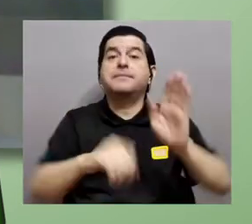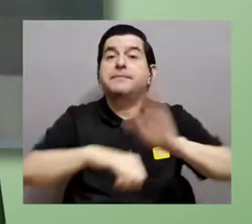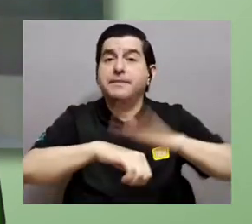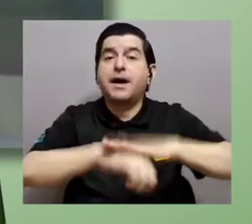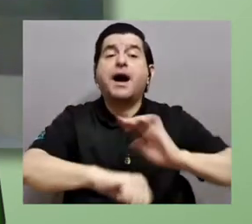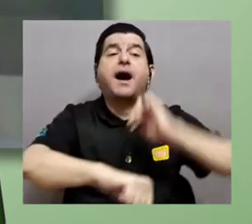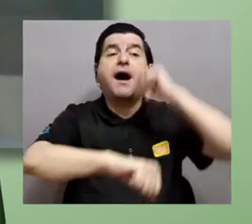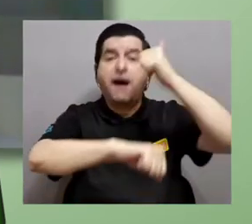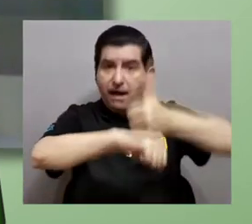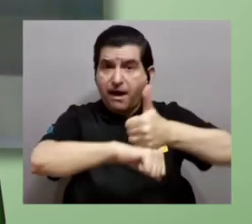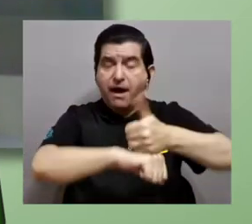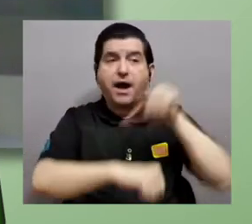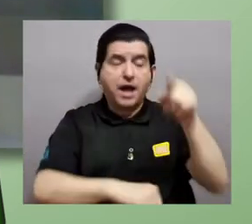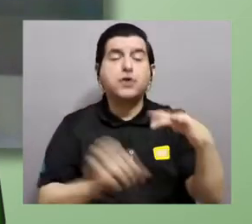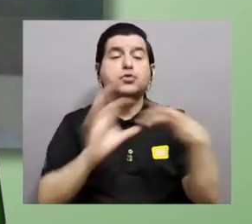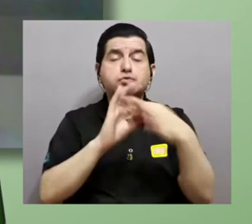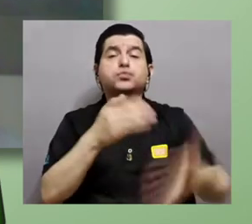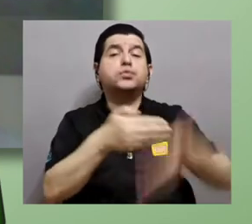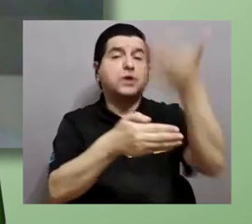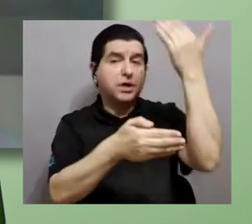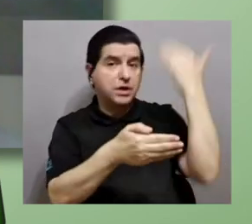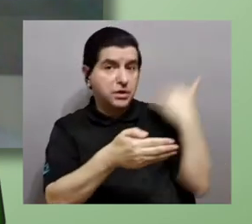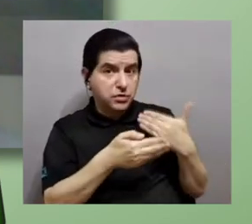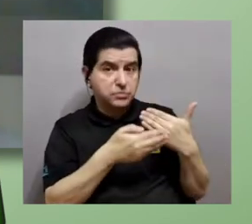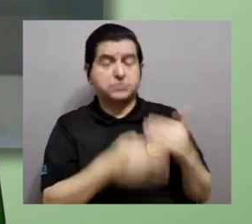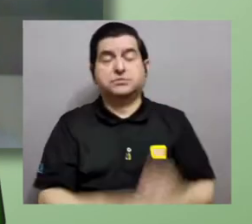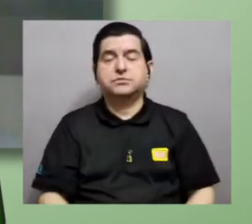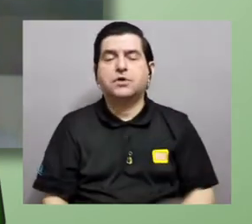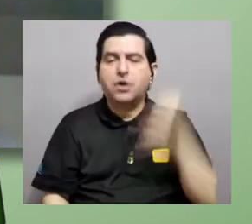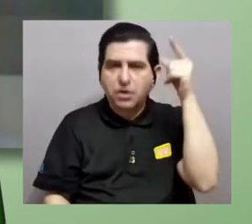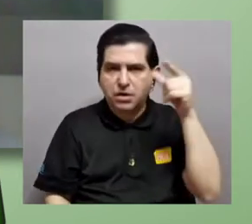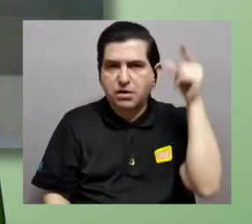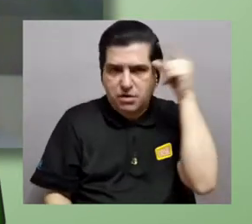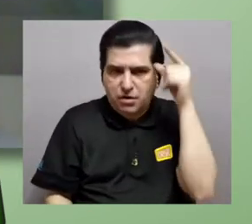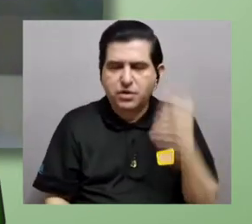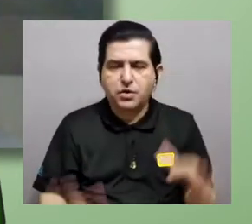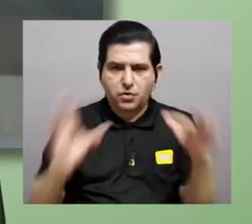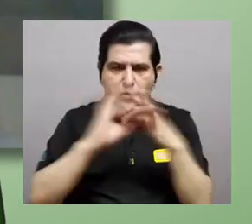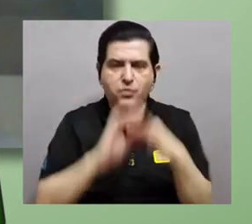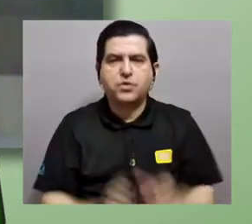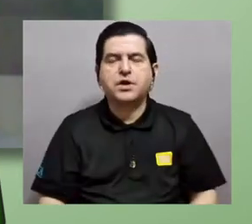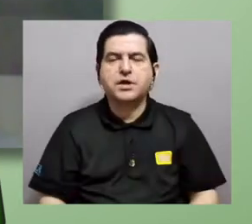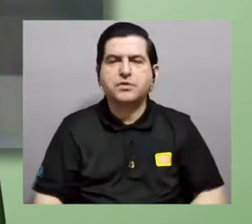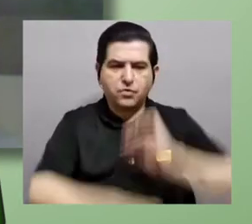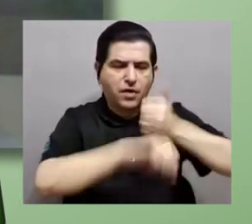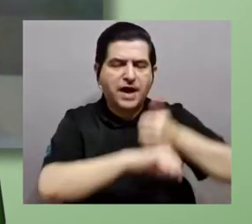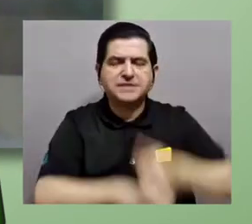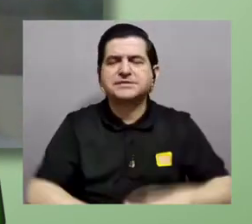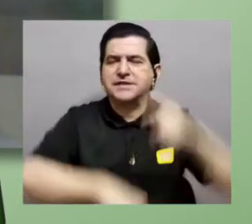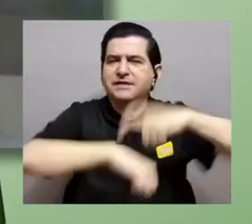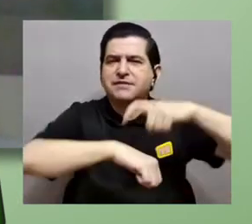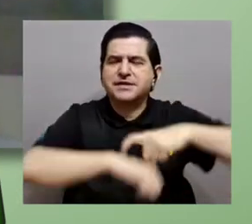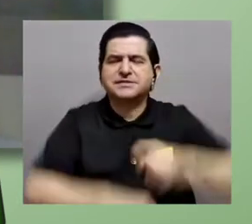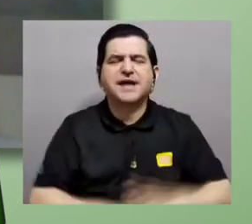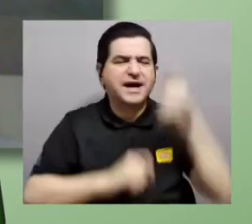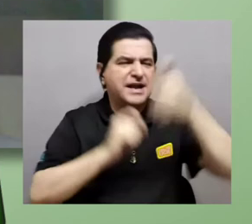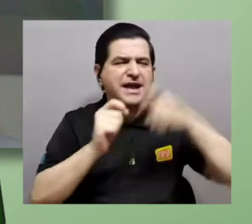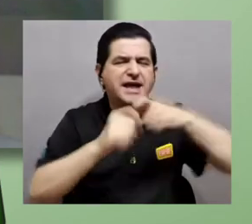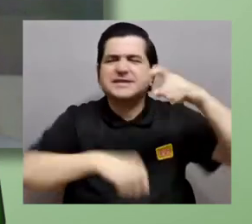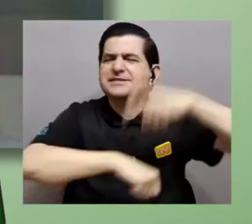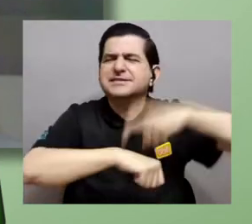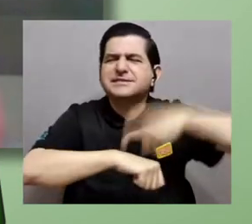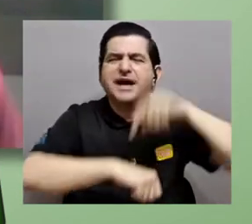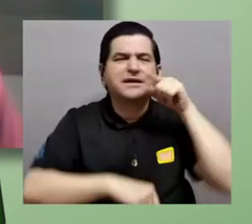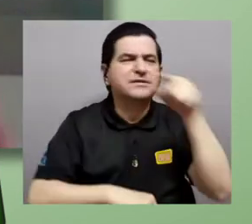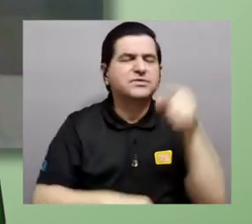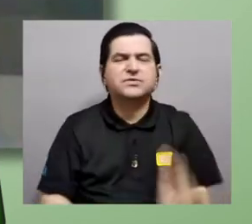continentales, por ejemplo, que permiten establecer que estuvieron unidas asociado, por supuesto, a adaptaciones, porque hay saber en qué